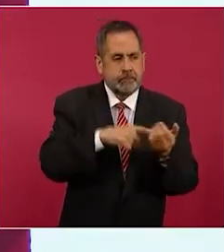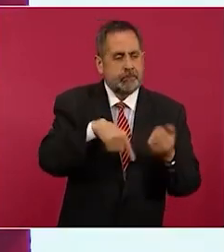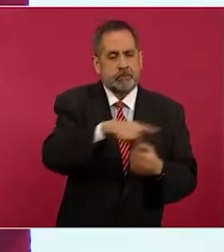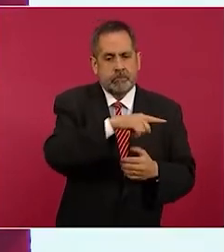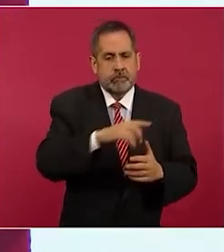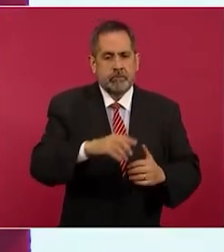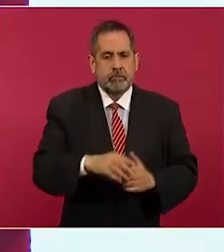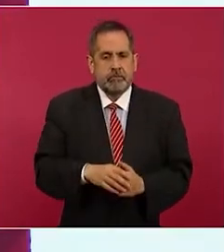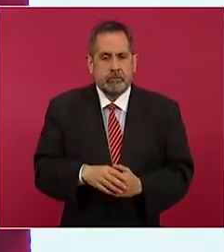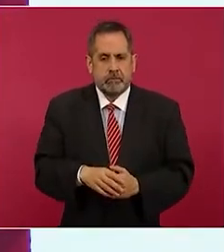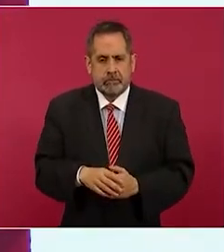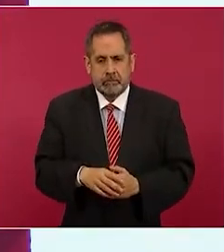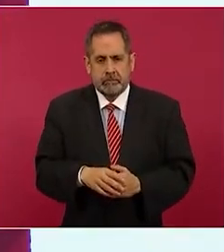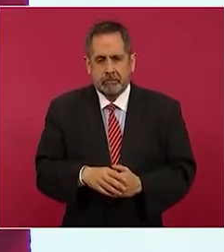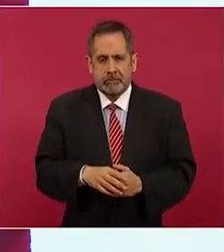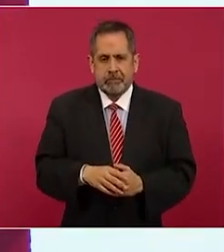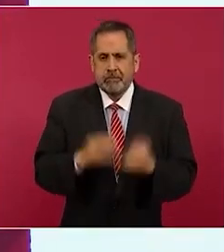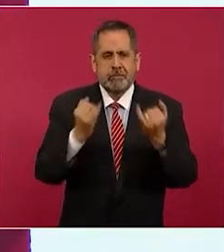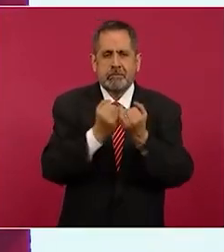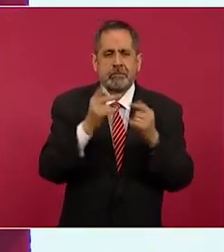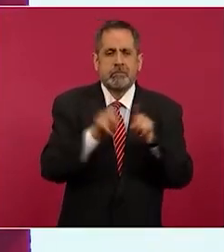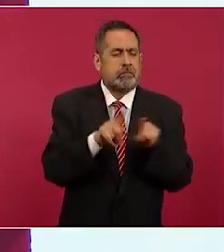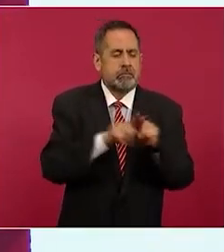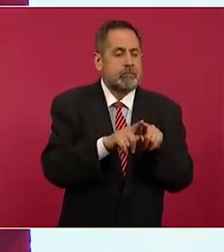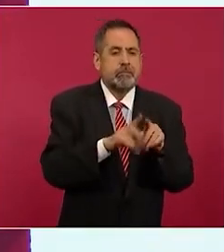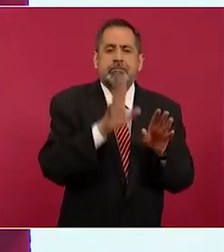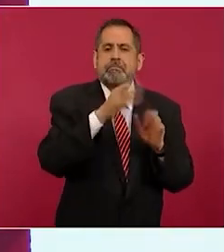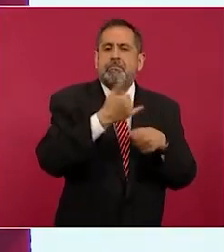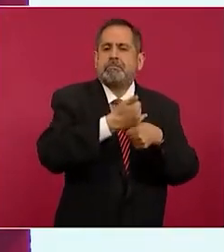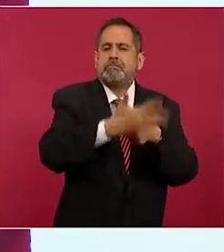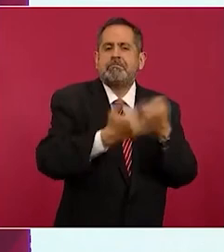están como hechos en serie.